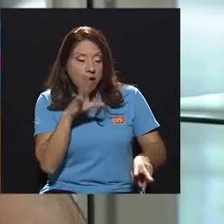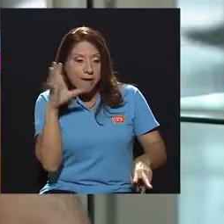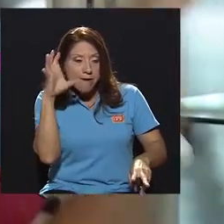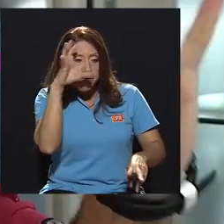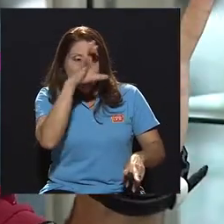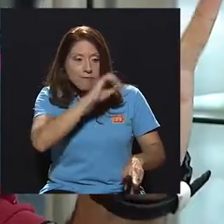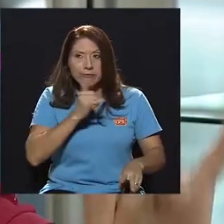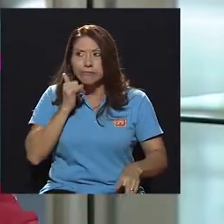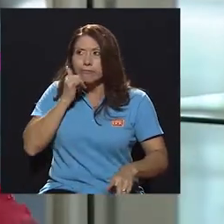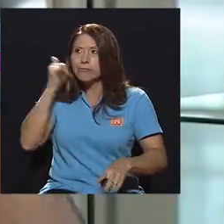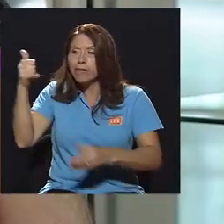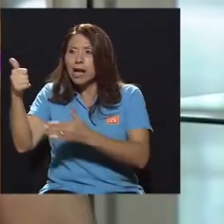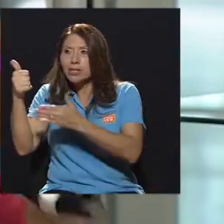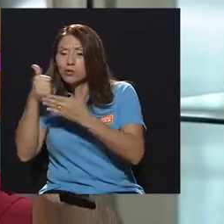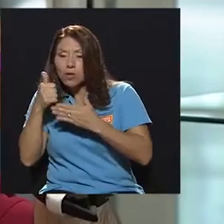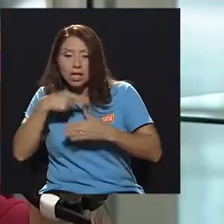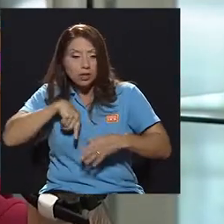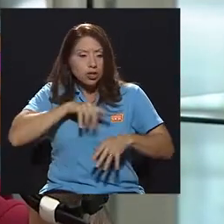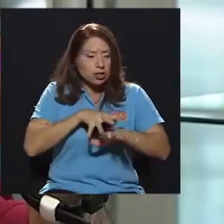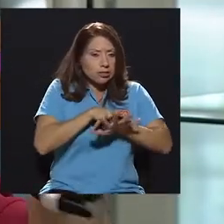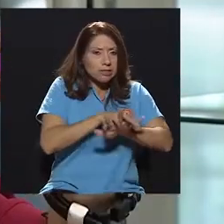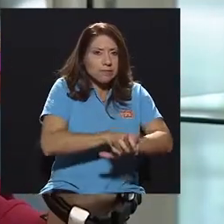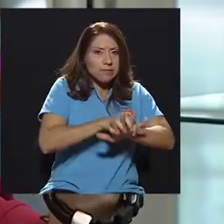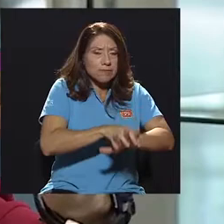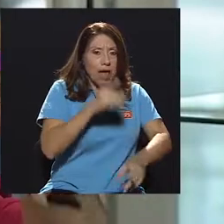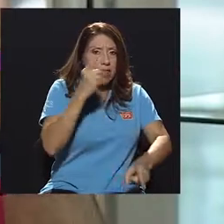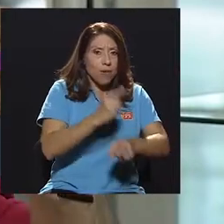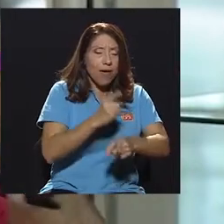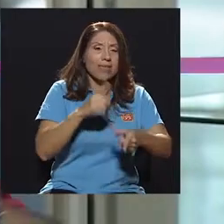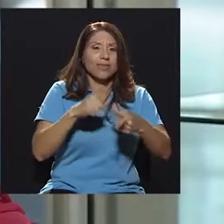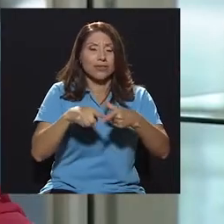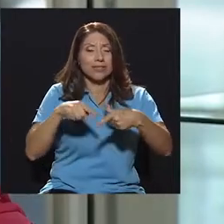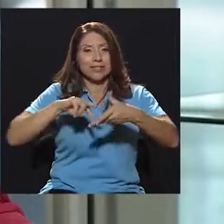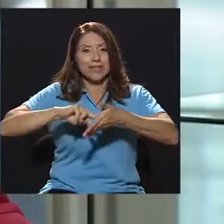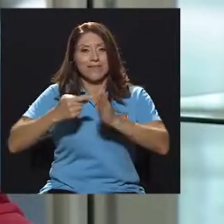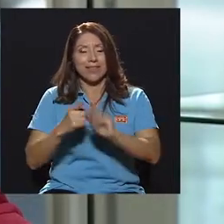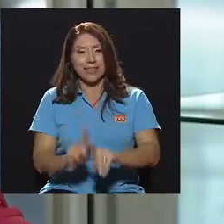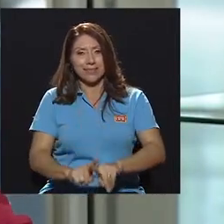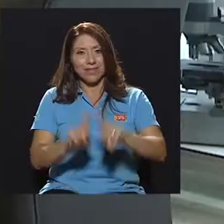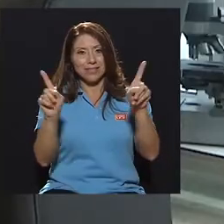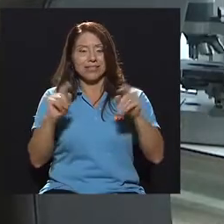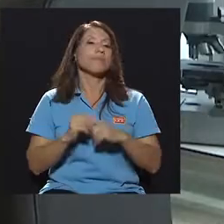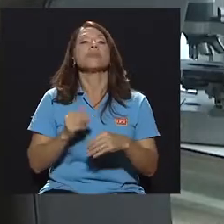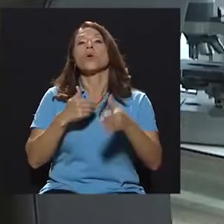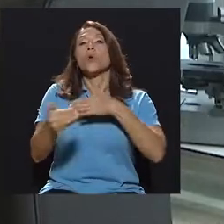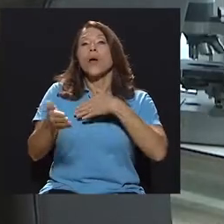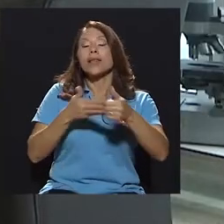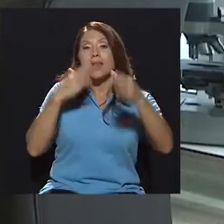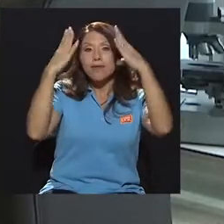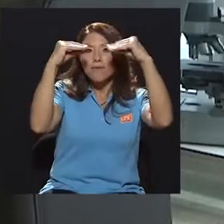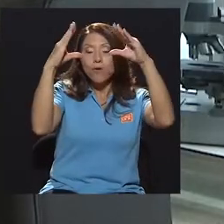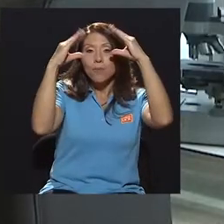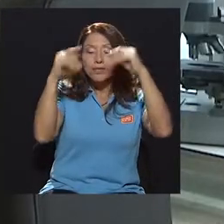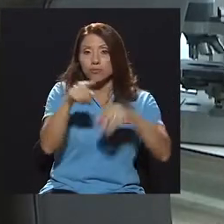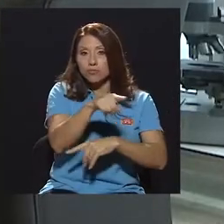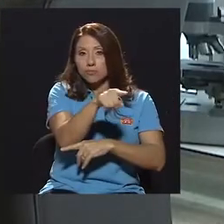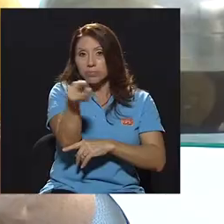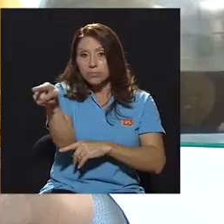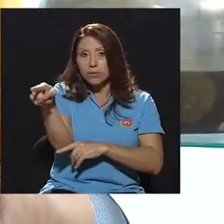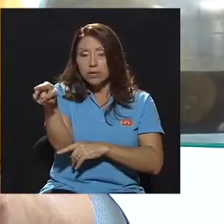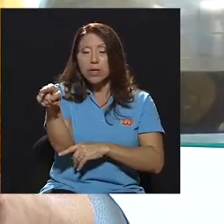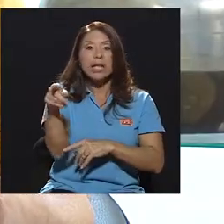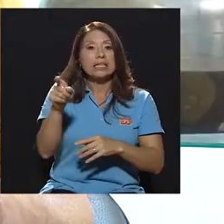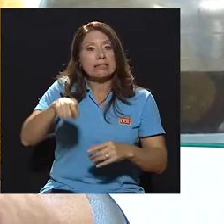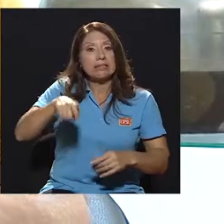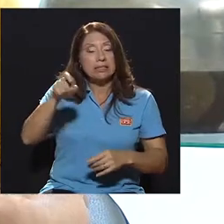paro pedimos ayuda damos compresiones adecuadas vamos a hacer la diferencia cualquier información en sus hogares